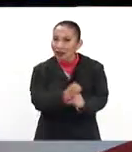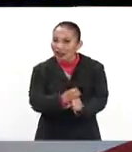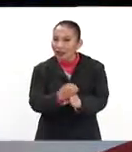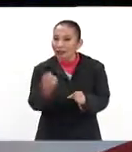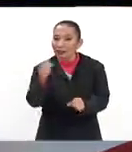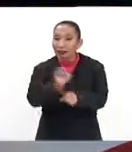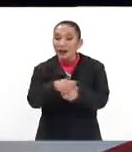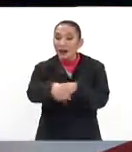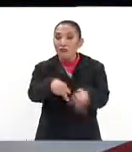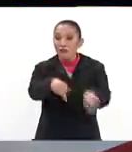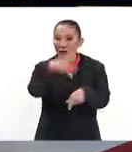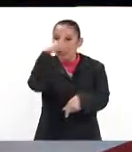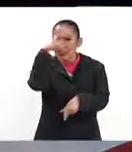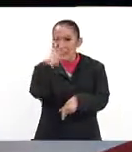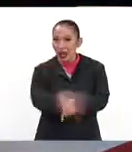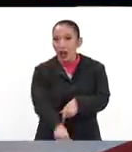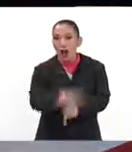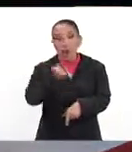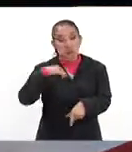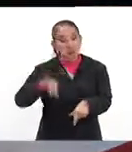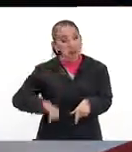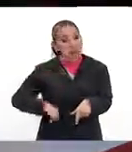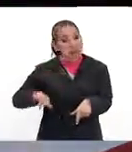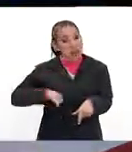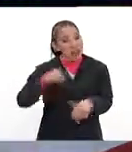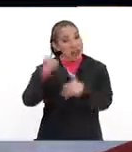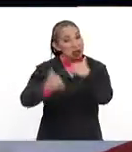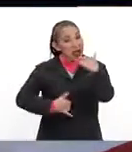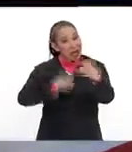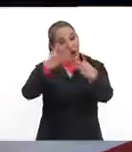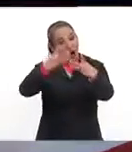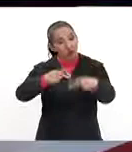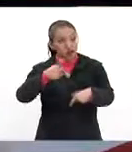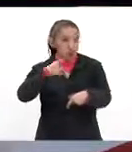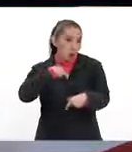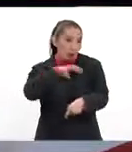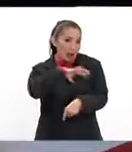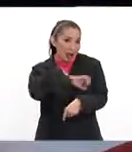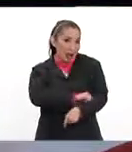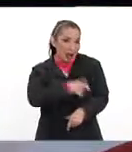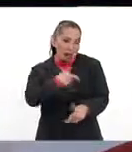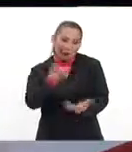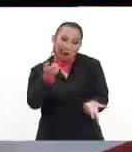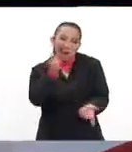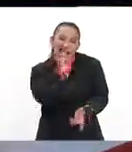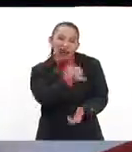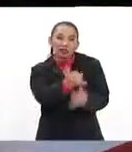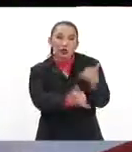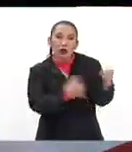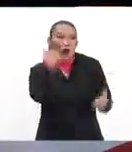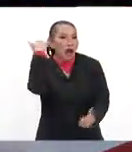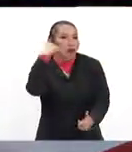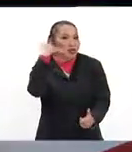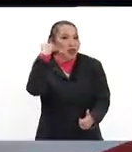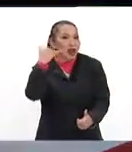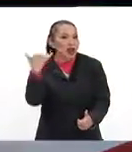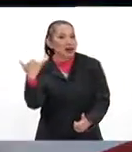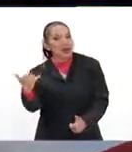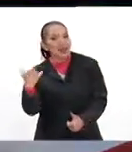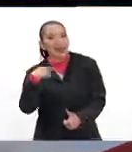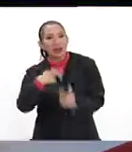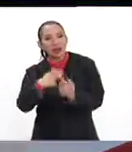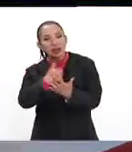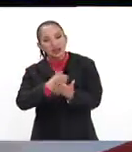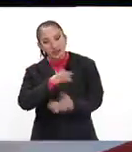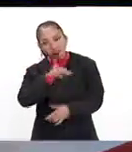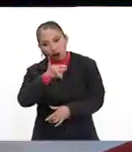semana del fútbol mexicano con interesantes partidos. Yo le voy a apostar a lo que juegue Chivas y Cruz